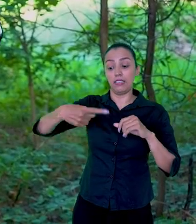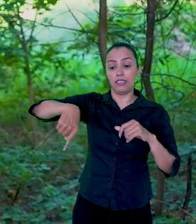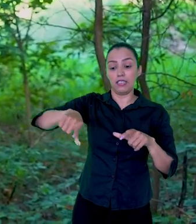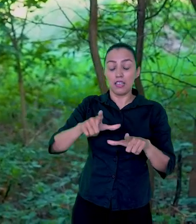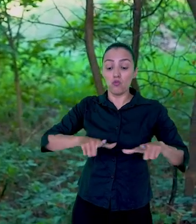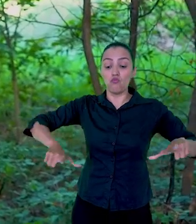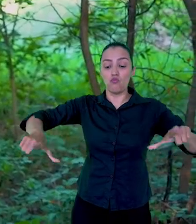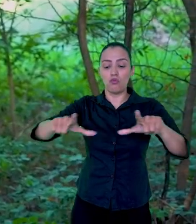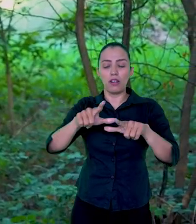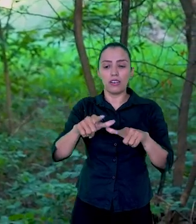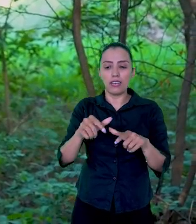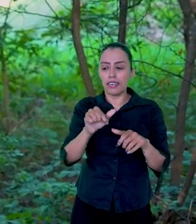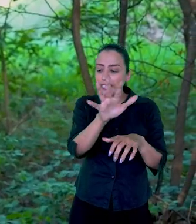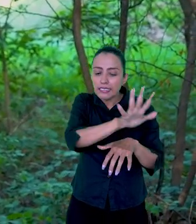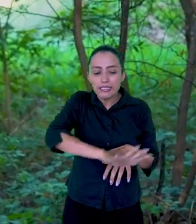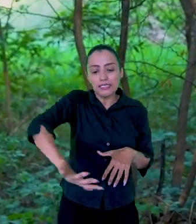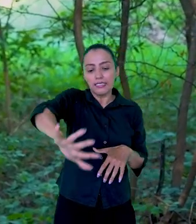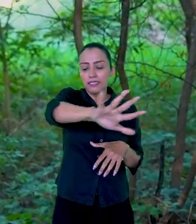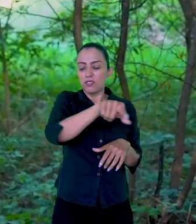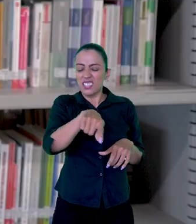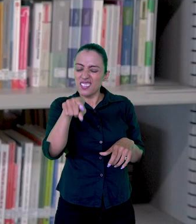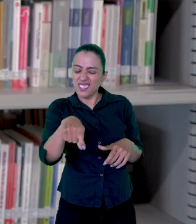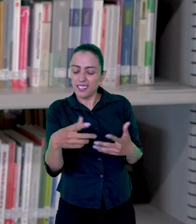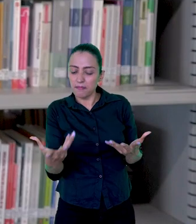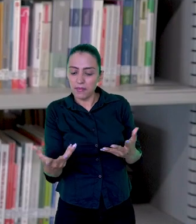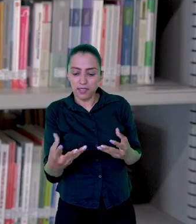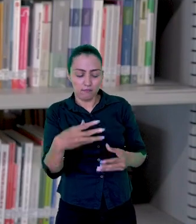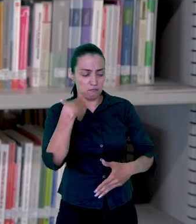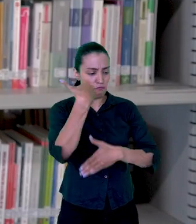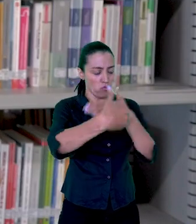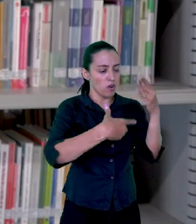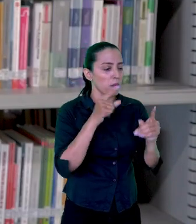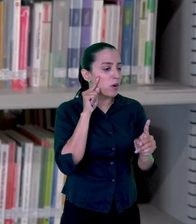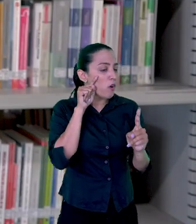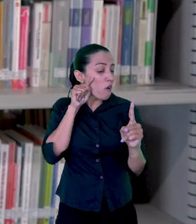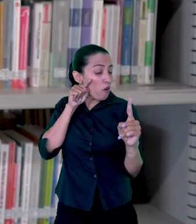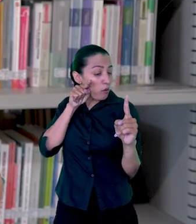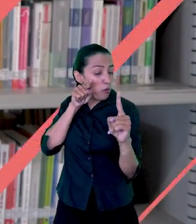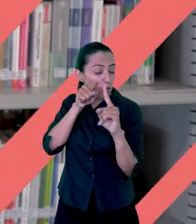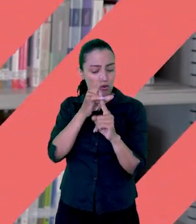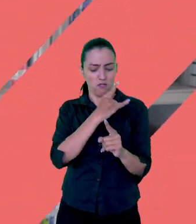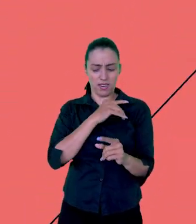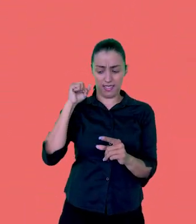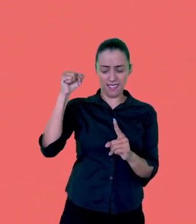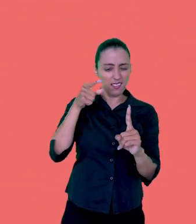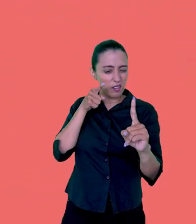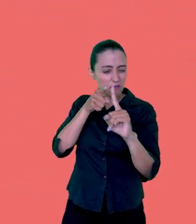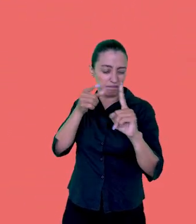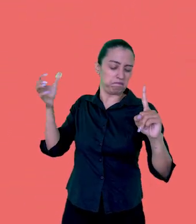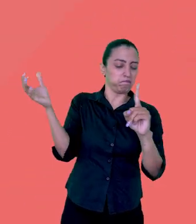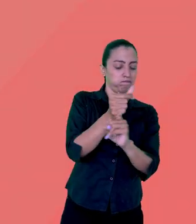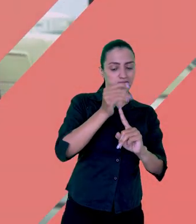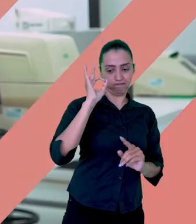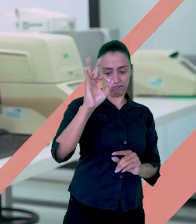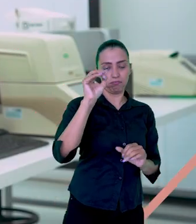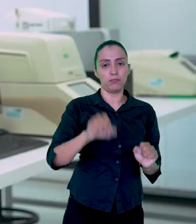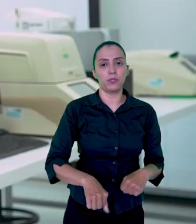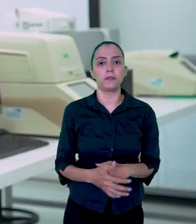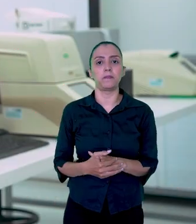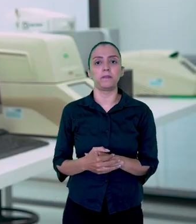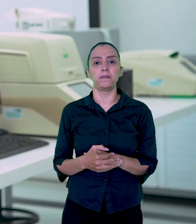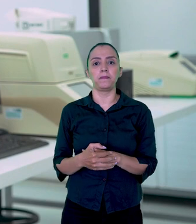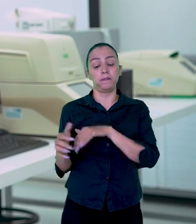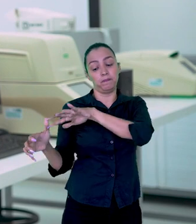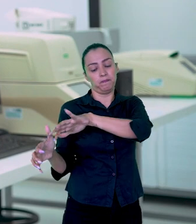laboratorio territorial extendida como una nueva aproximación a lo que queremos de la universidad que aprende. El sistema